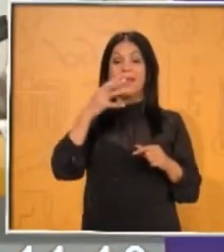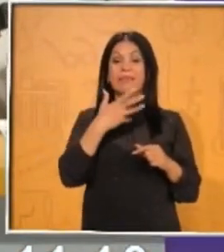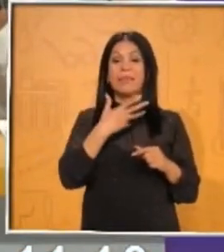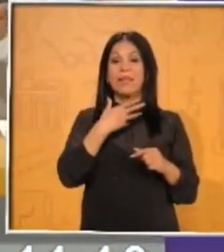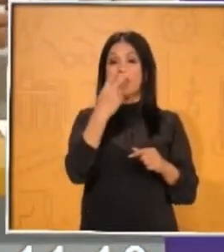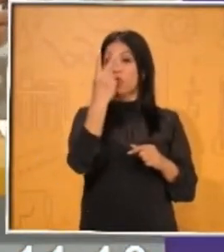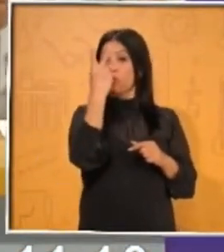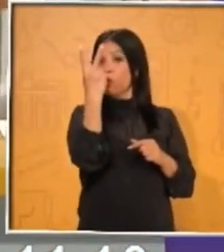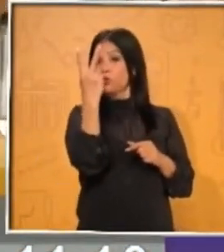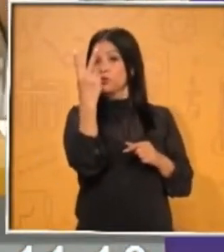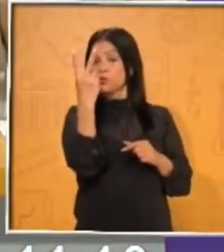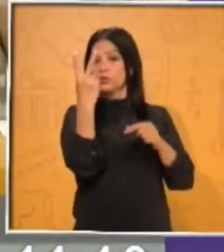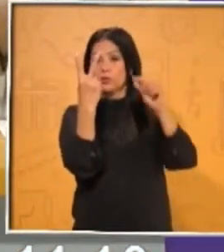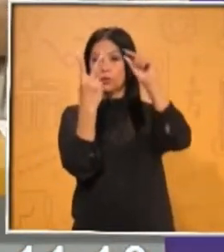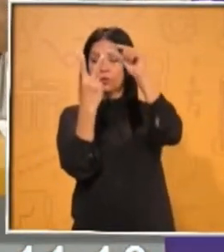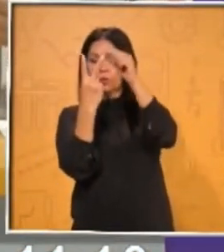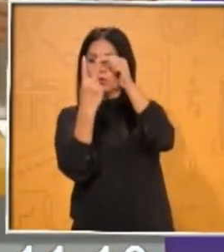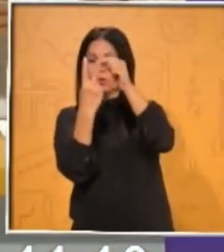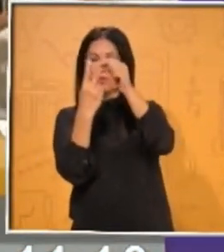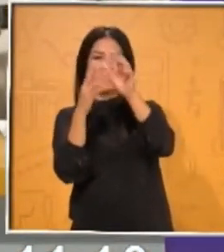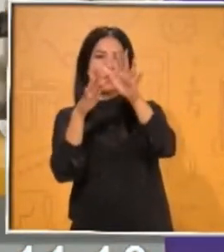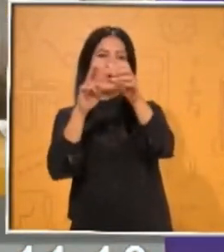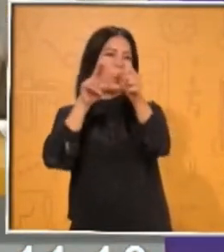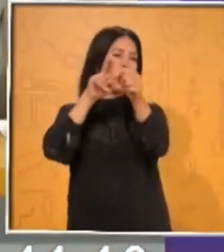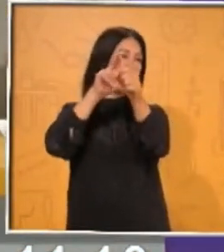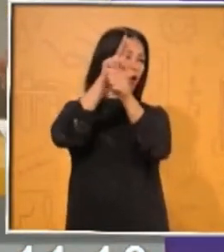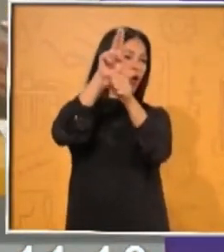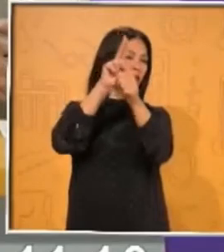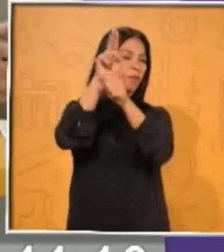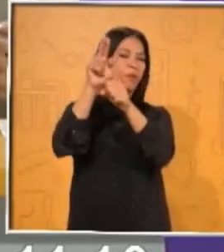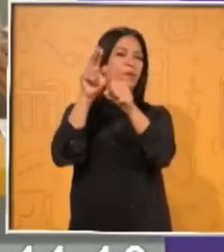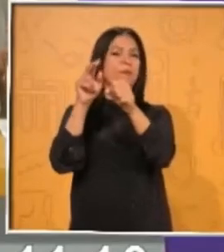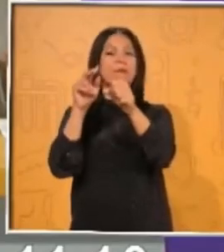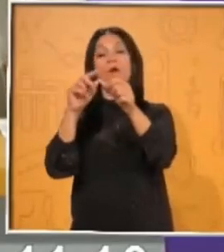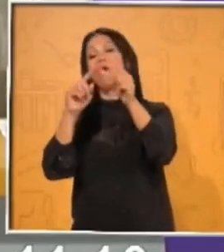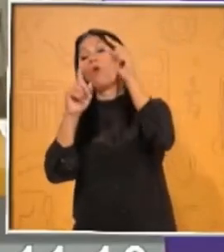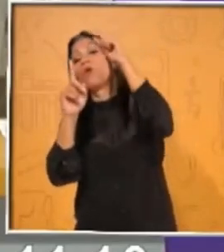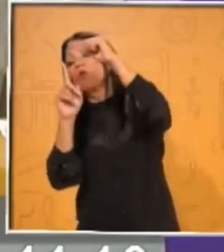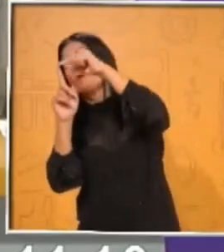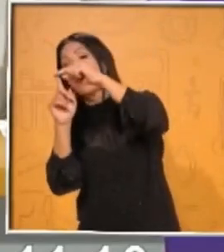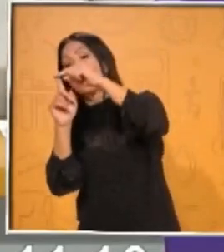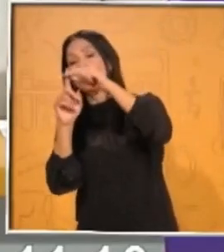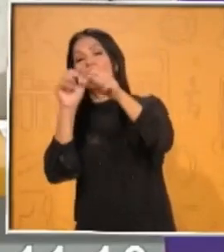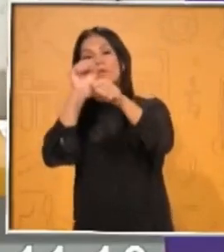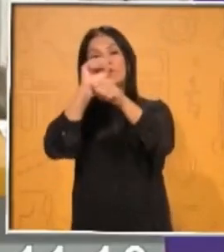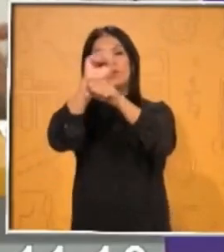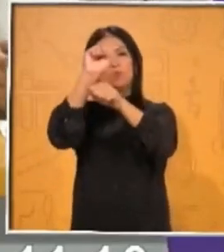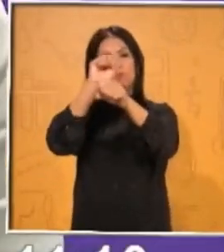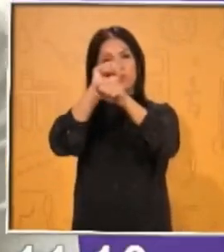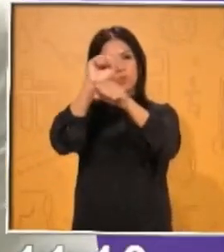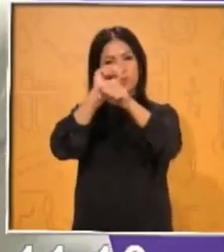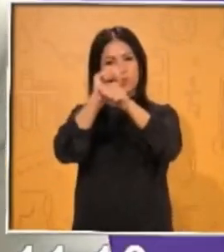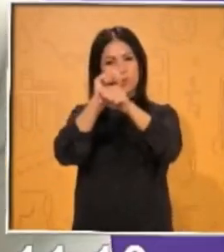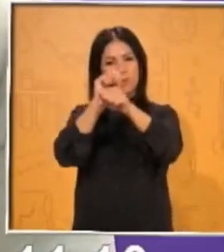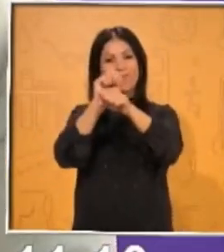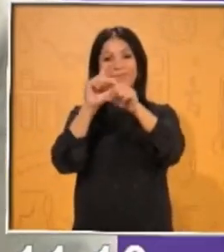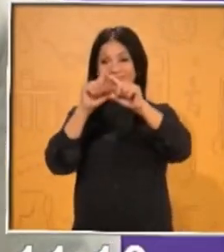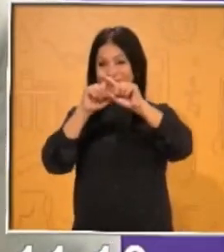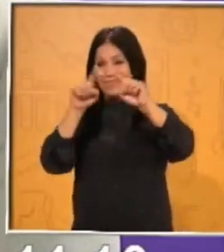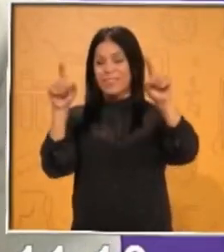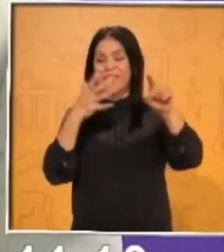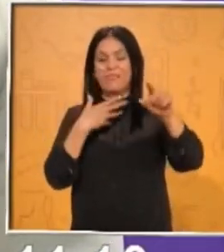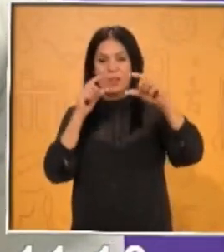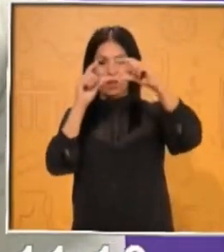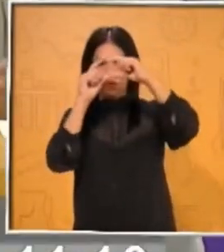A uno se le llama normalmente el polo norte y a otro el polo sur. Y es donde está concentrada la mayor cantidad de su fuerza magnética.